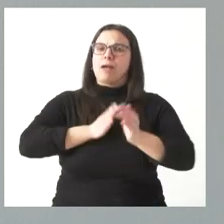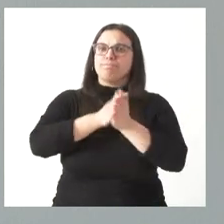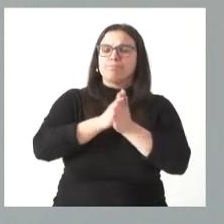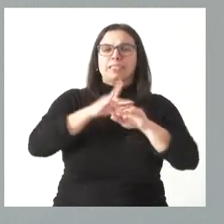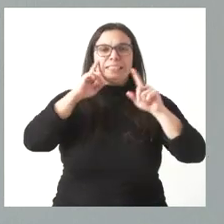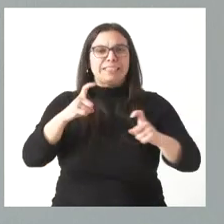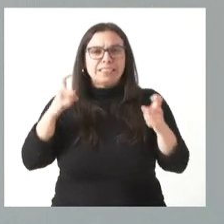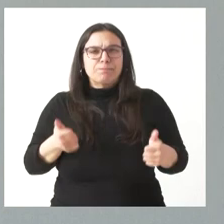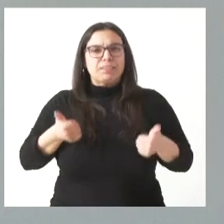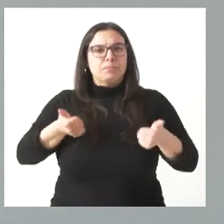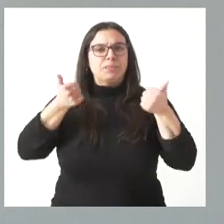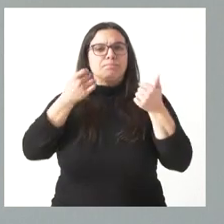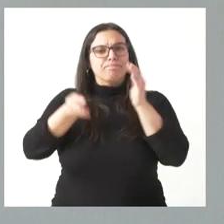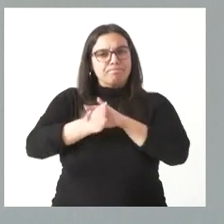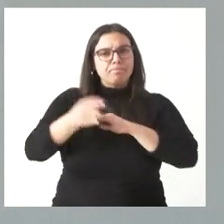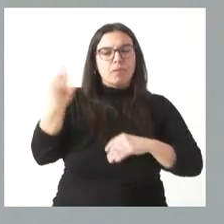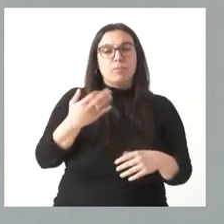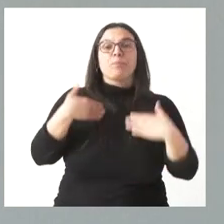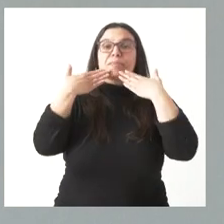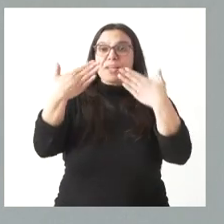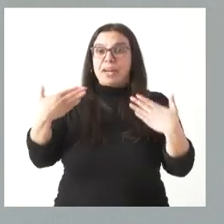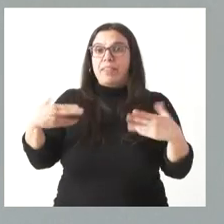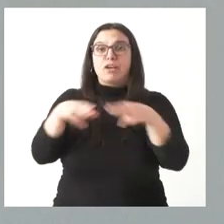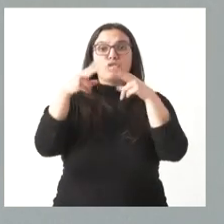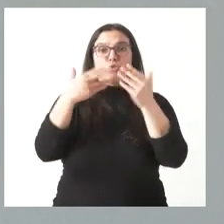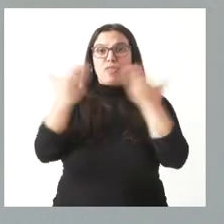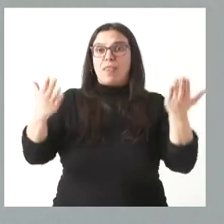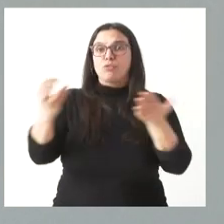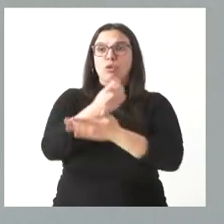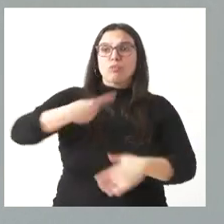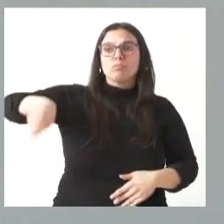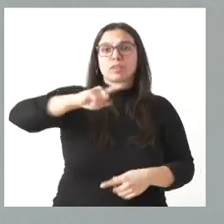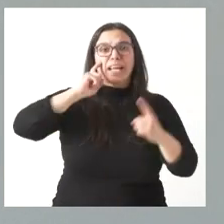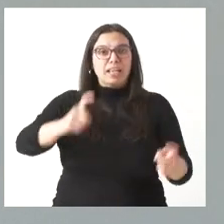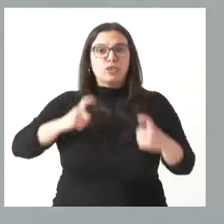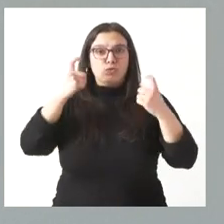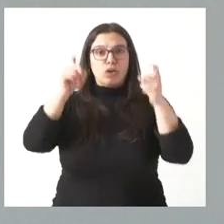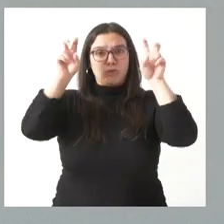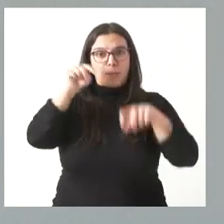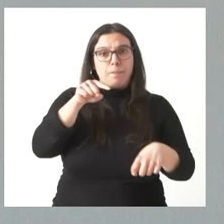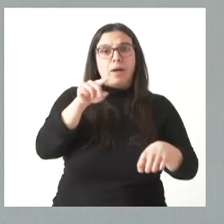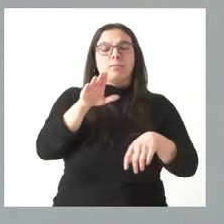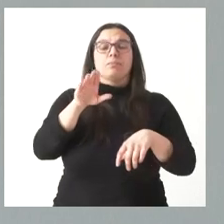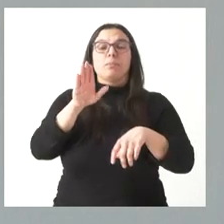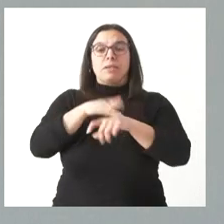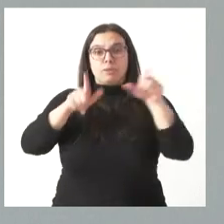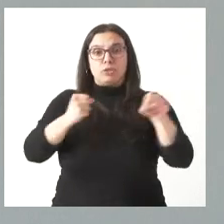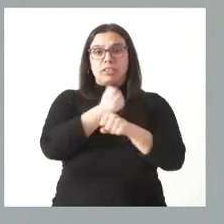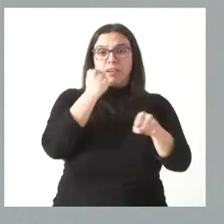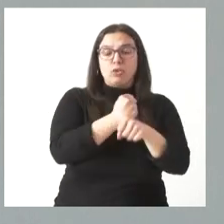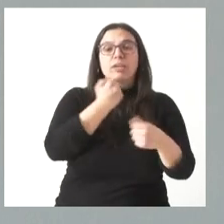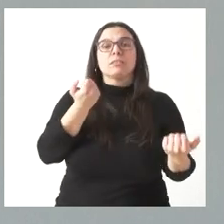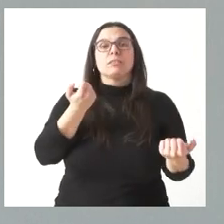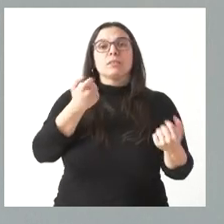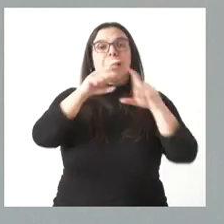esfuerzos que tenemos que seguir realizando. Desde aquí agradecemos a toda la sociedad el esfuerzo que realiza en esta materia, a los trabajadores, a los